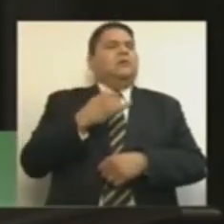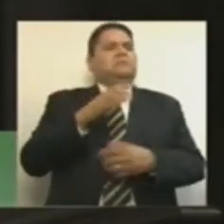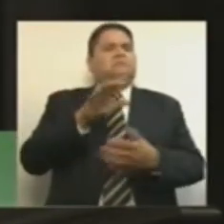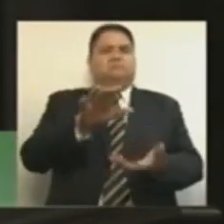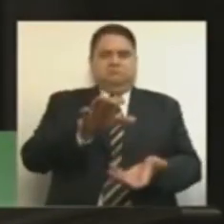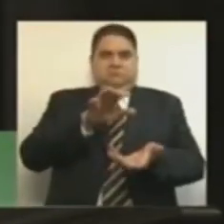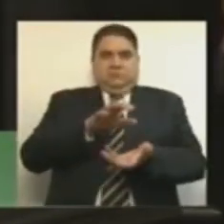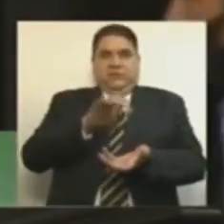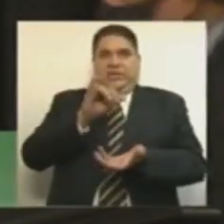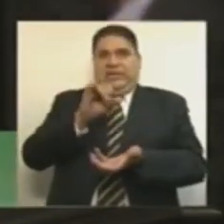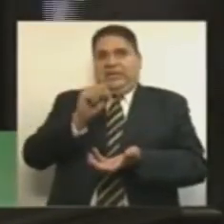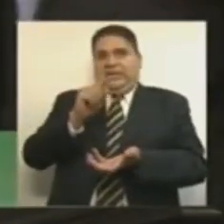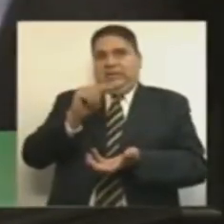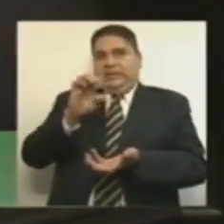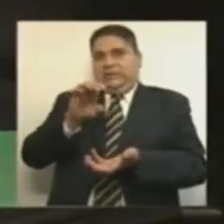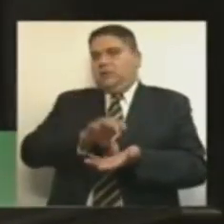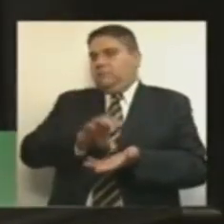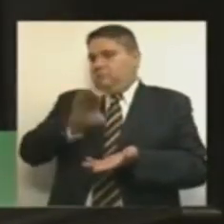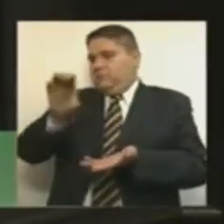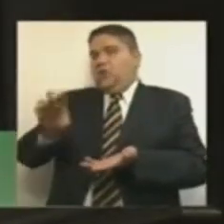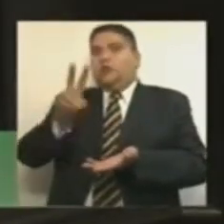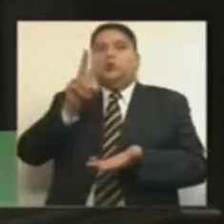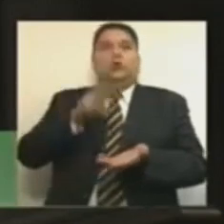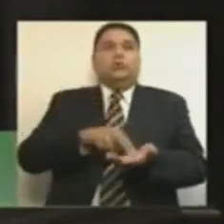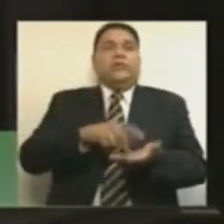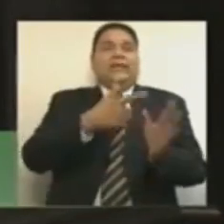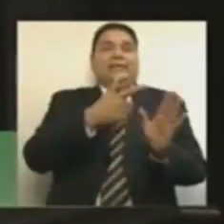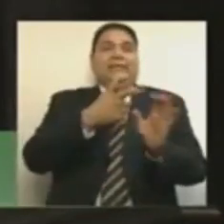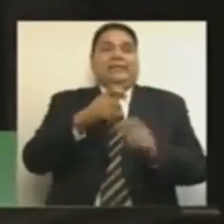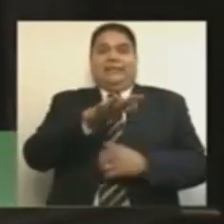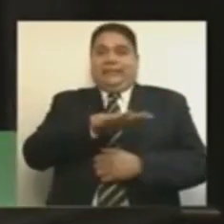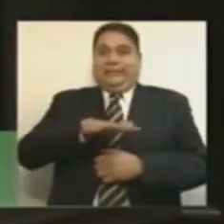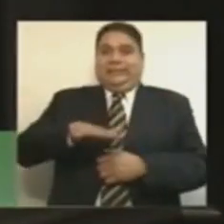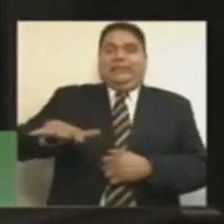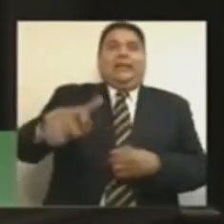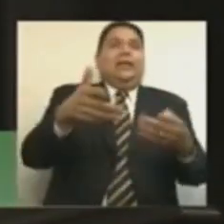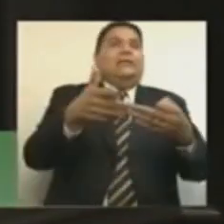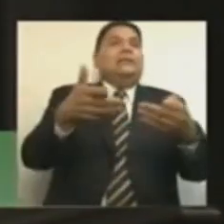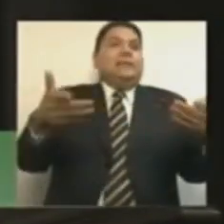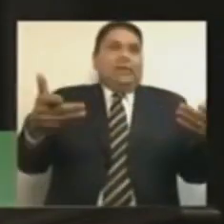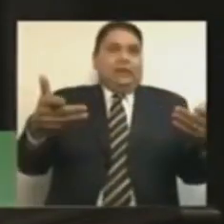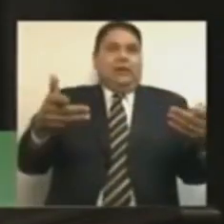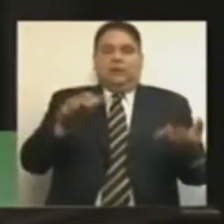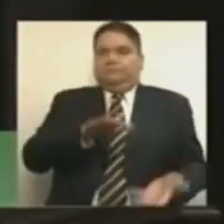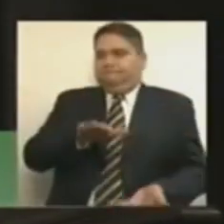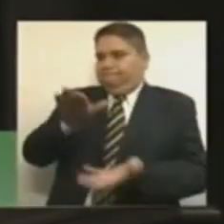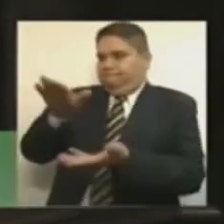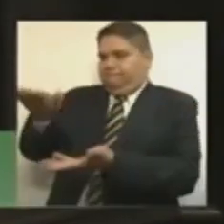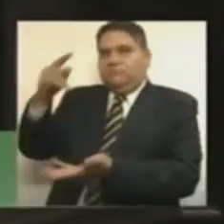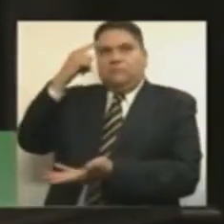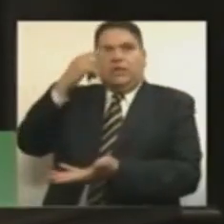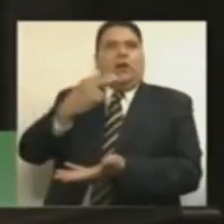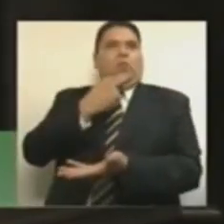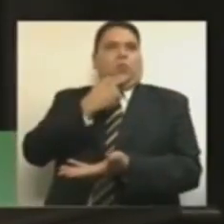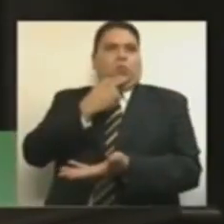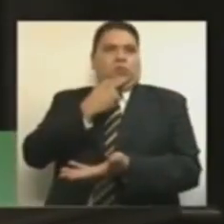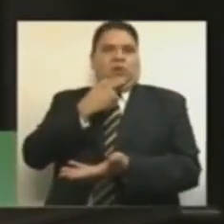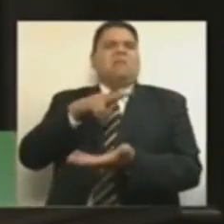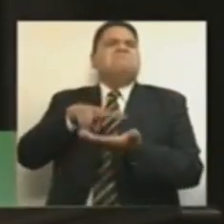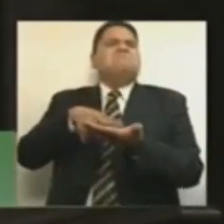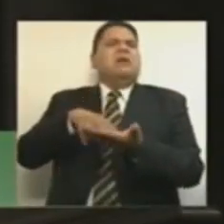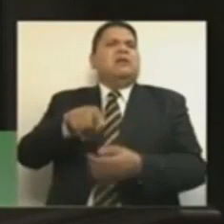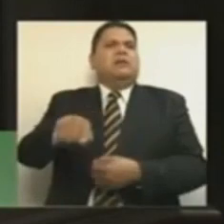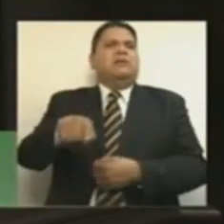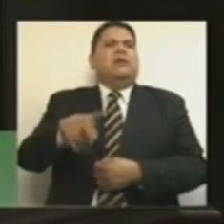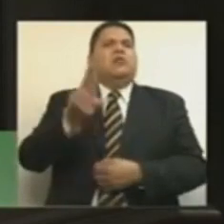instituto, al ISTEI, dos mil setecientas hectáreas de tierra en dación de pago con un valor en aquel entonces